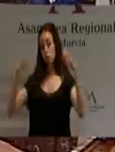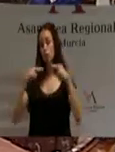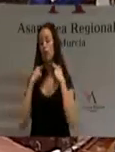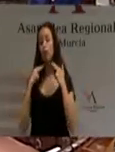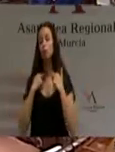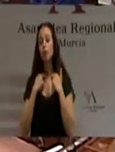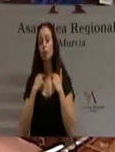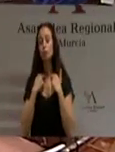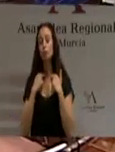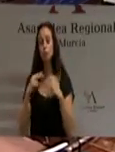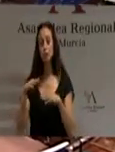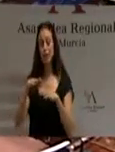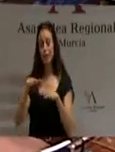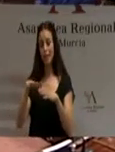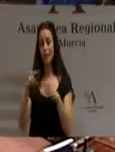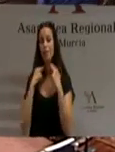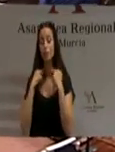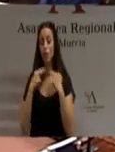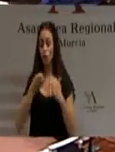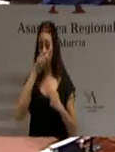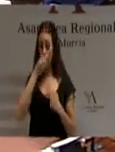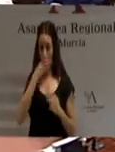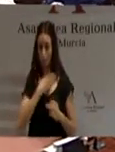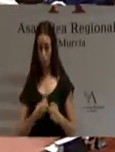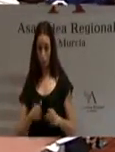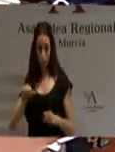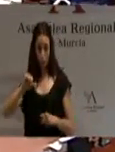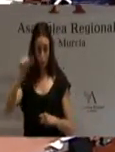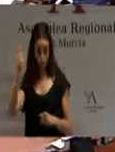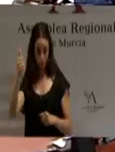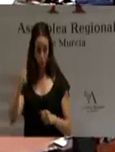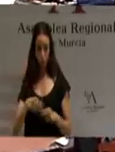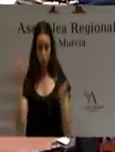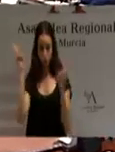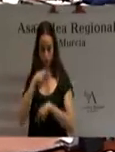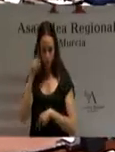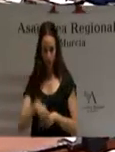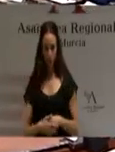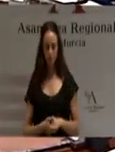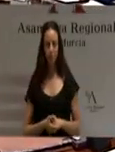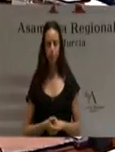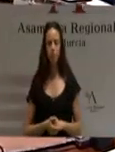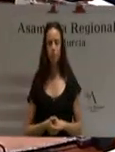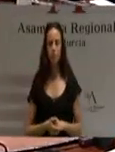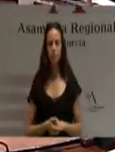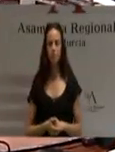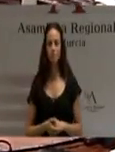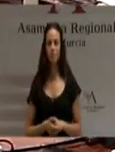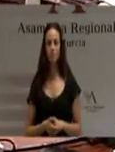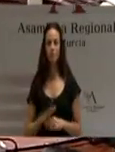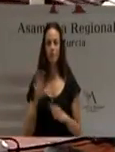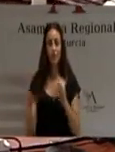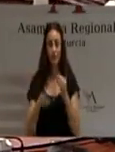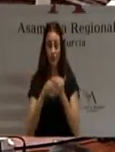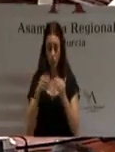diputados socialistas murcianos. La derogación del indicado de la base puso de manifiesto que el anexo 2 de la ley del Plan Hidrológico